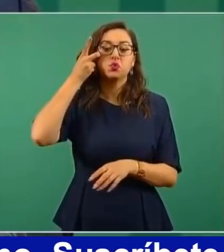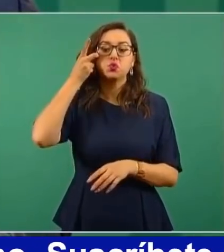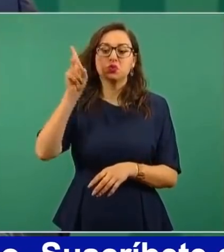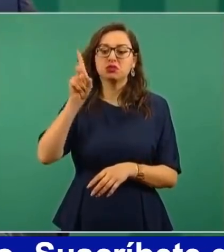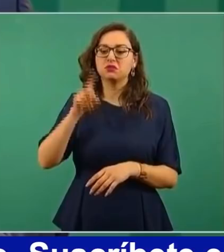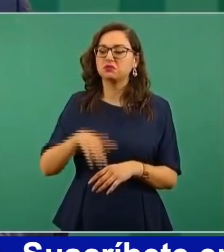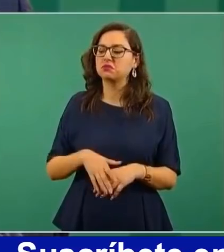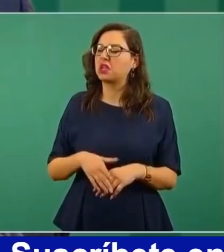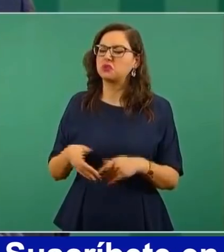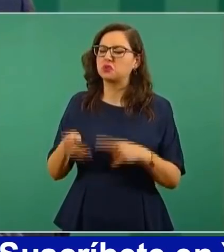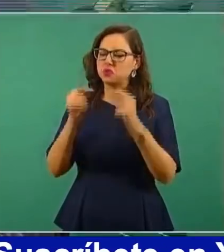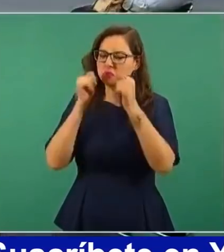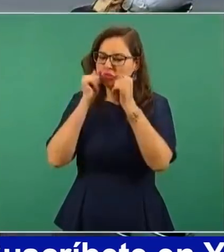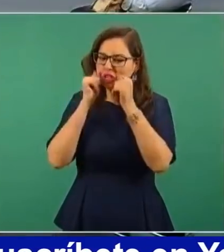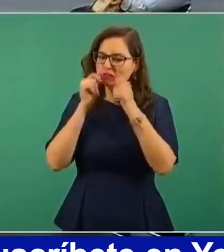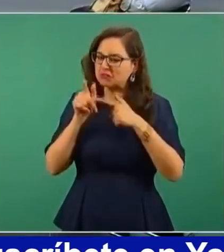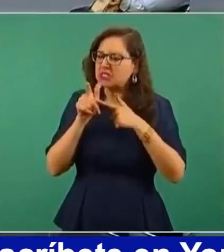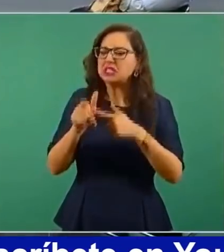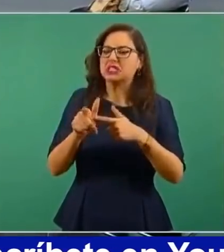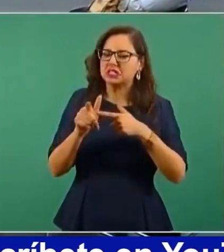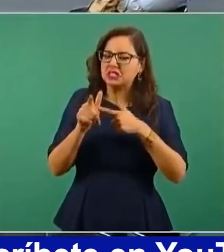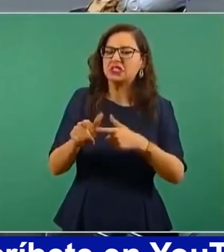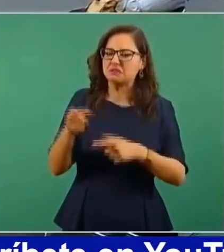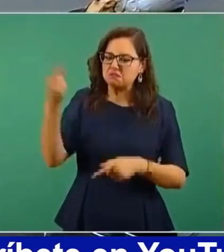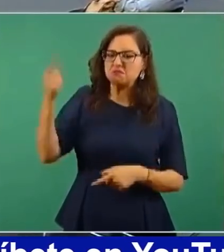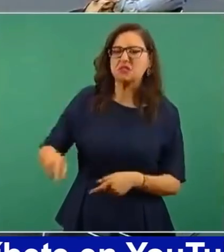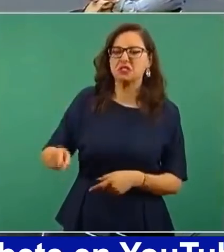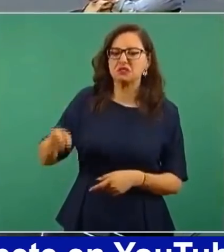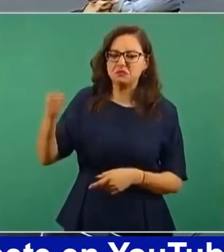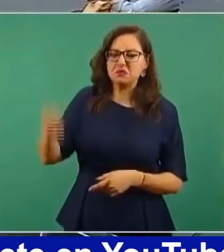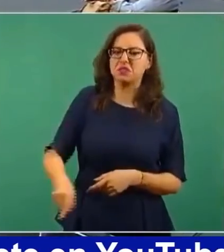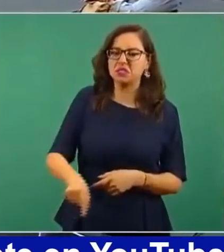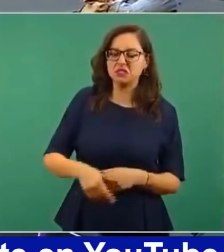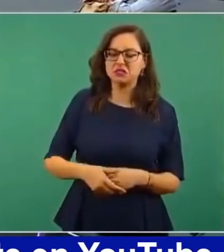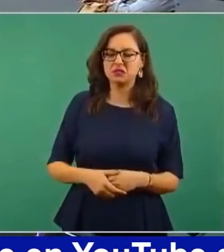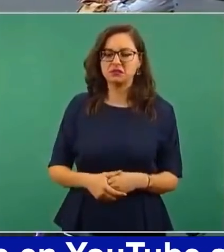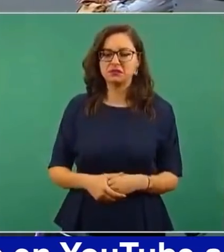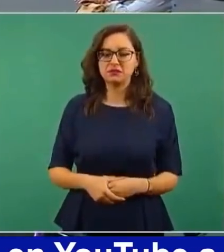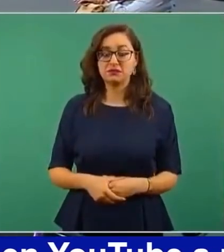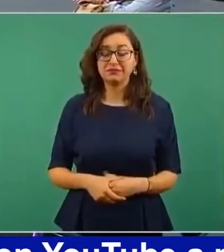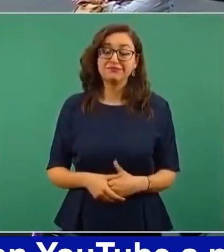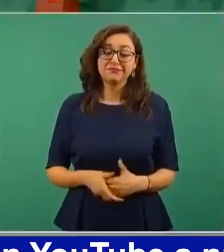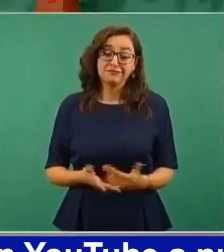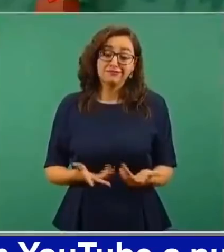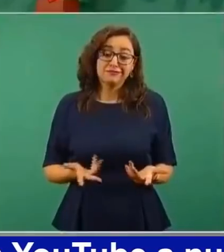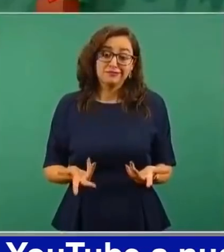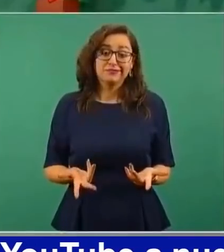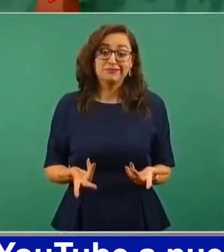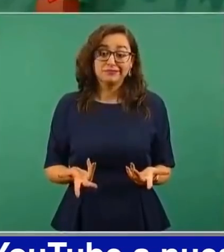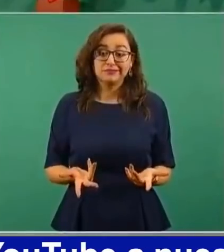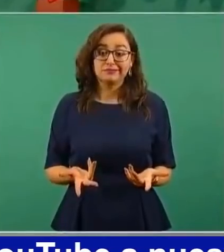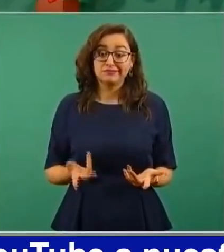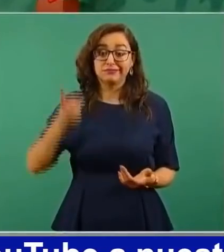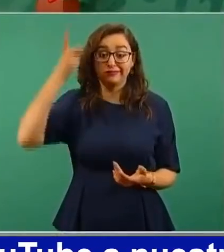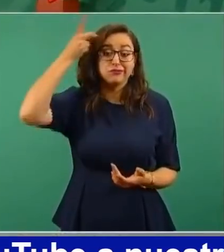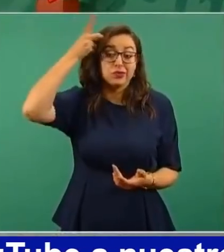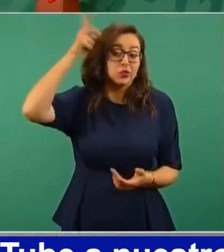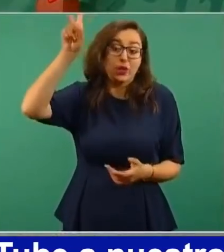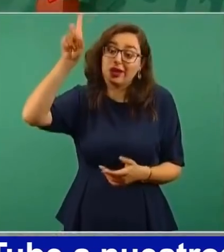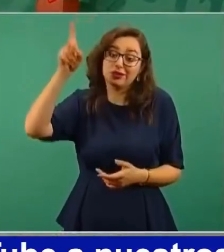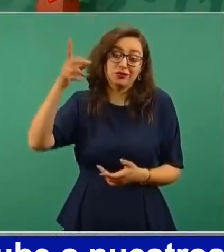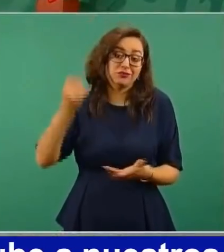apriétenle más, a ver si afloja. Pero dan la orden arriba,